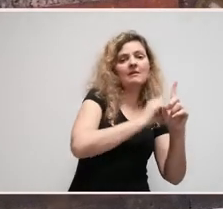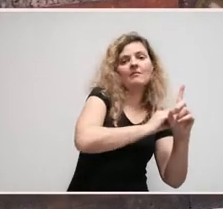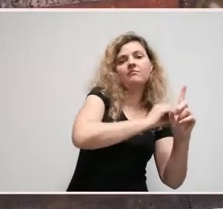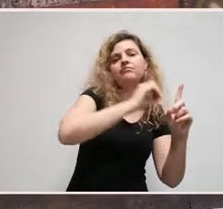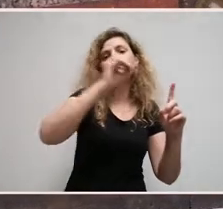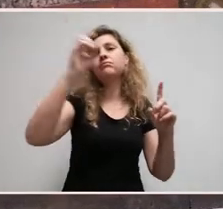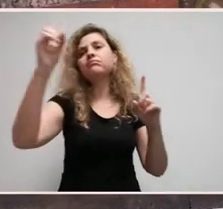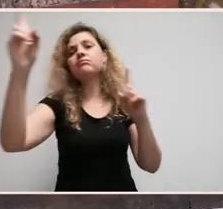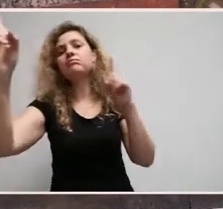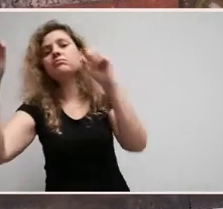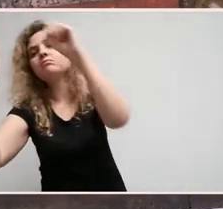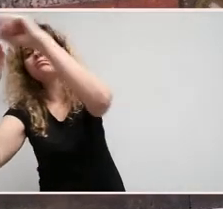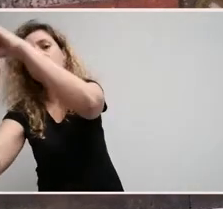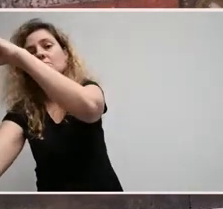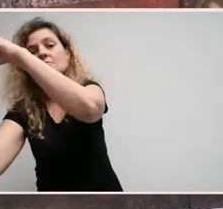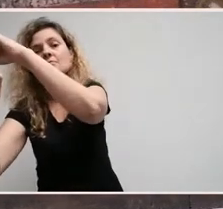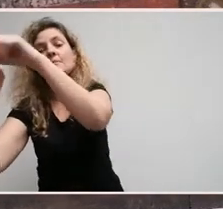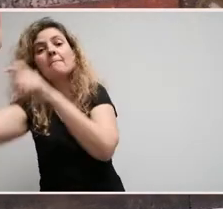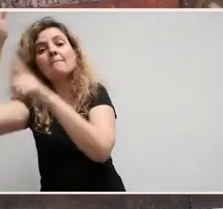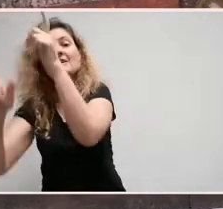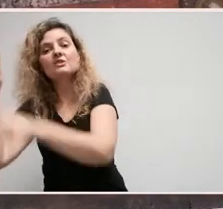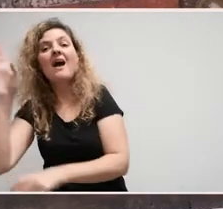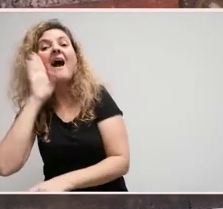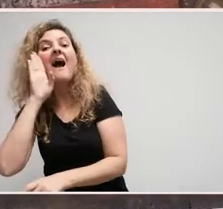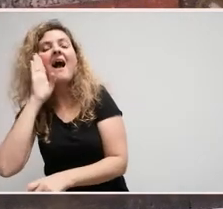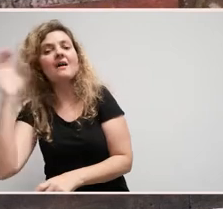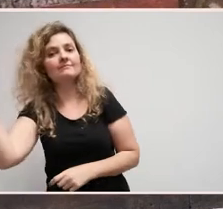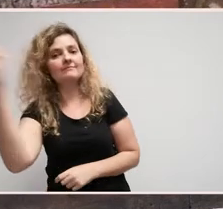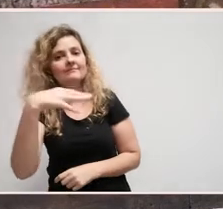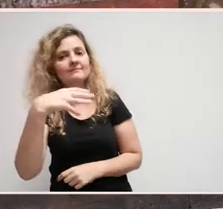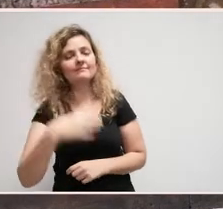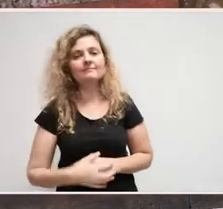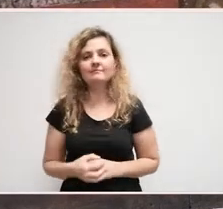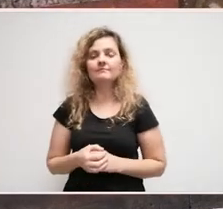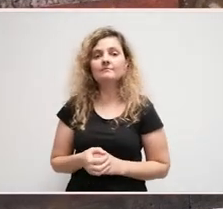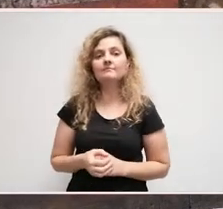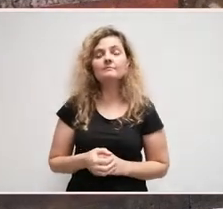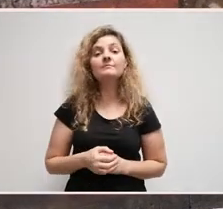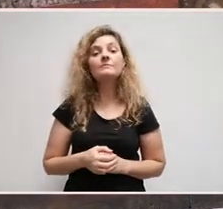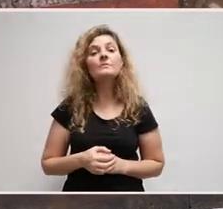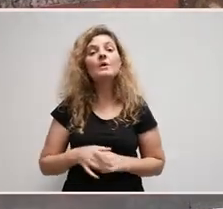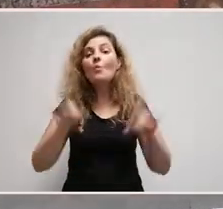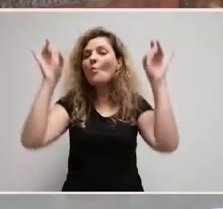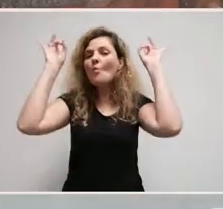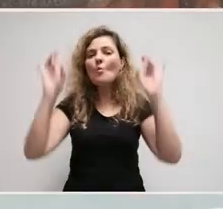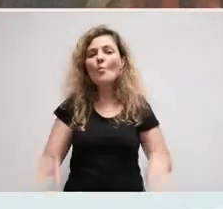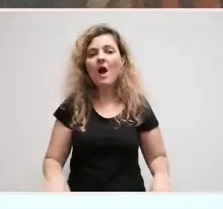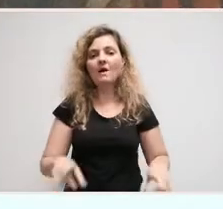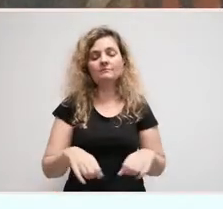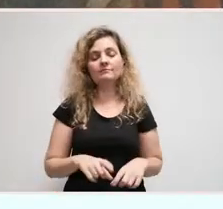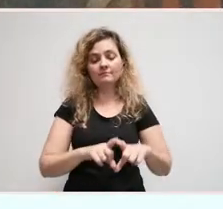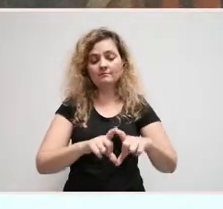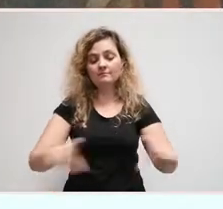retrocederon ao lugar no que foran lanzadas, impactando naquelas persoas que as lanzaran. Tal e como aparece,